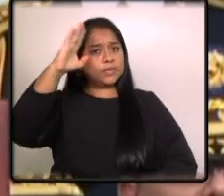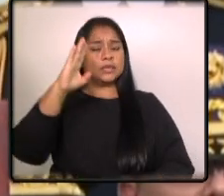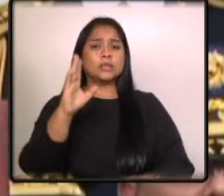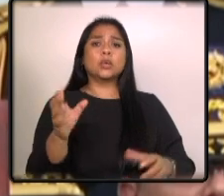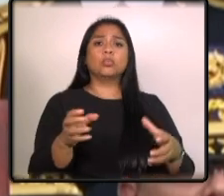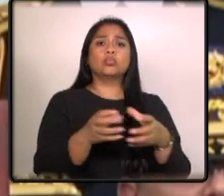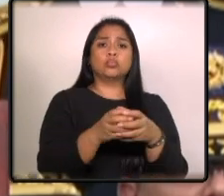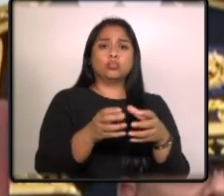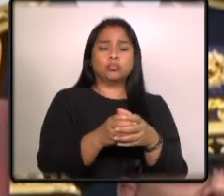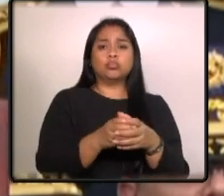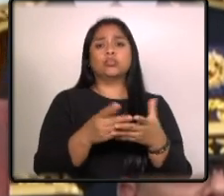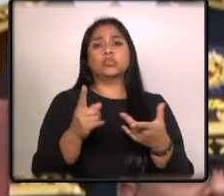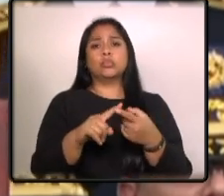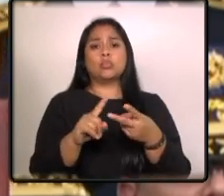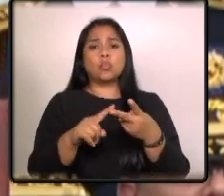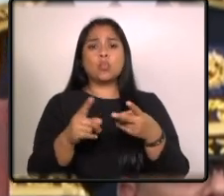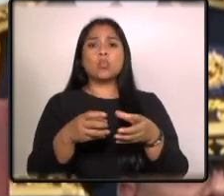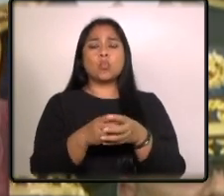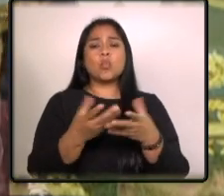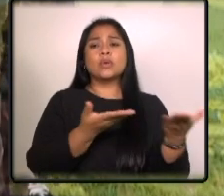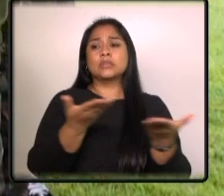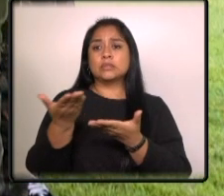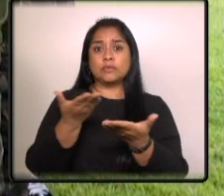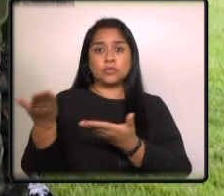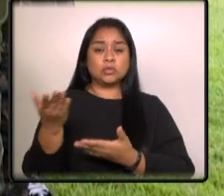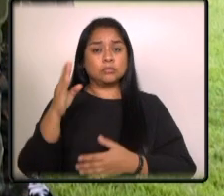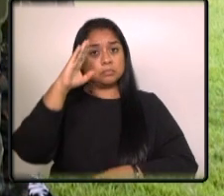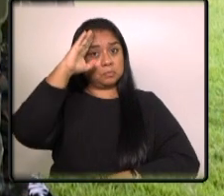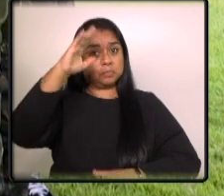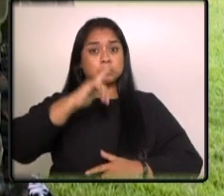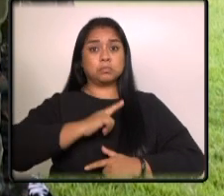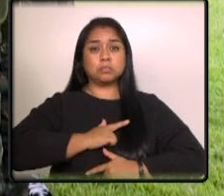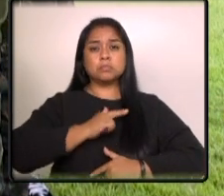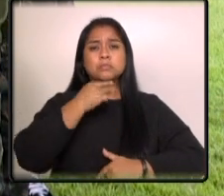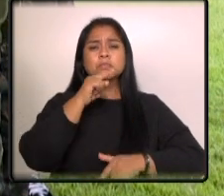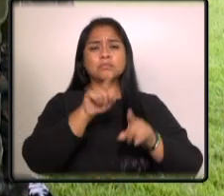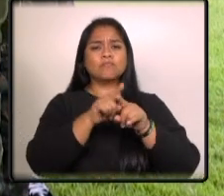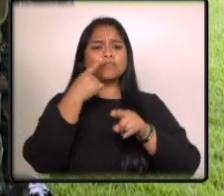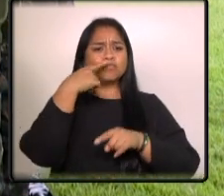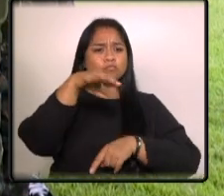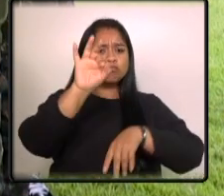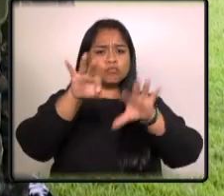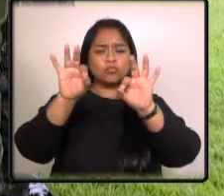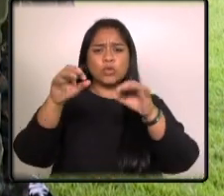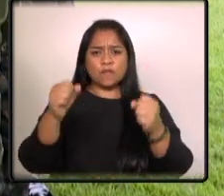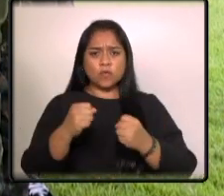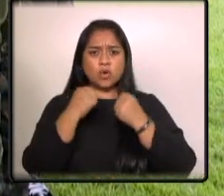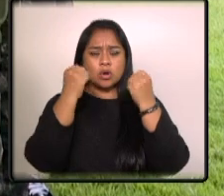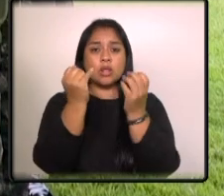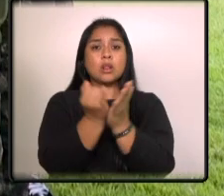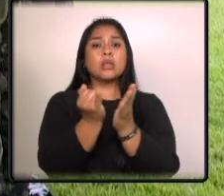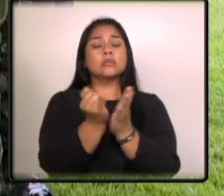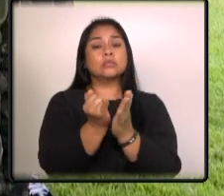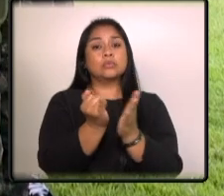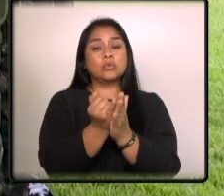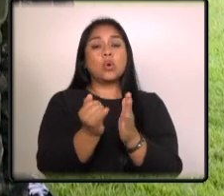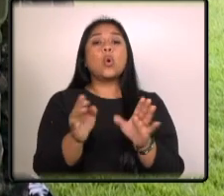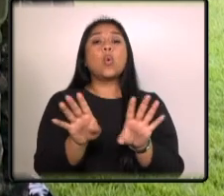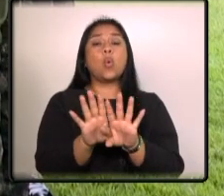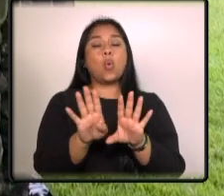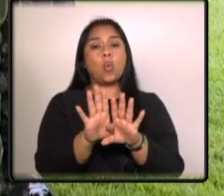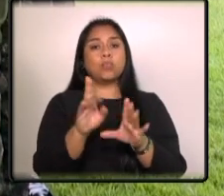brigadas, comandos y servicios militares, ha respondido a criterios de fortalecimiento institucional con